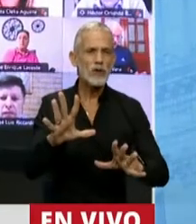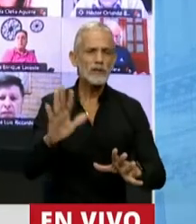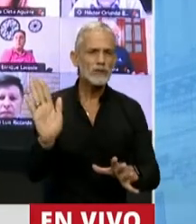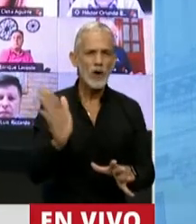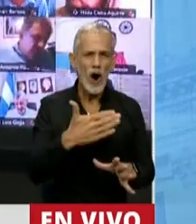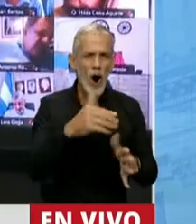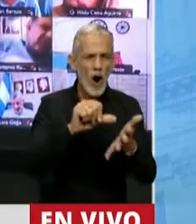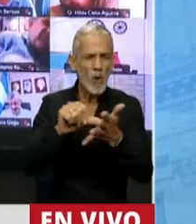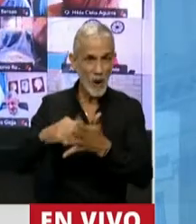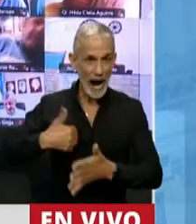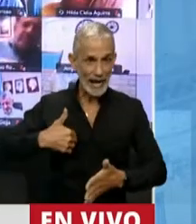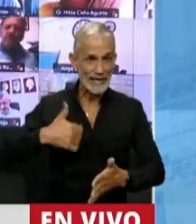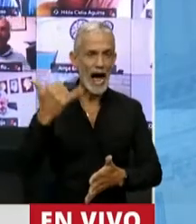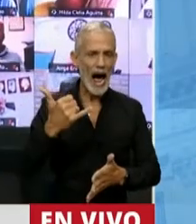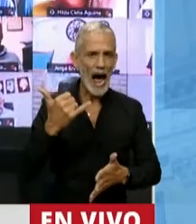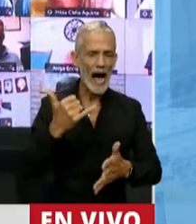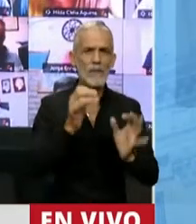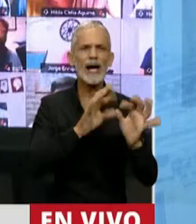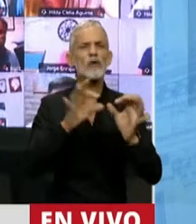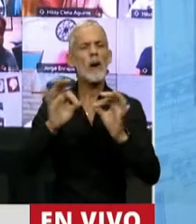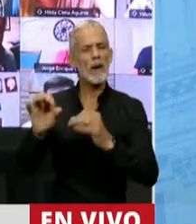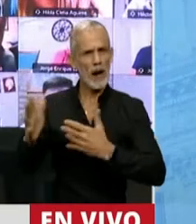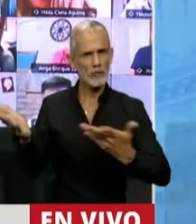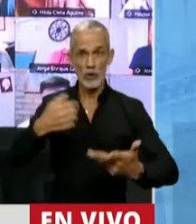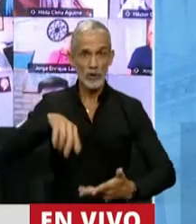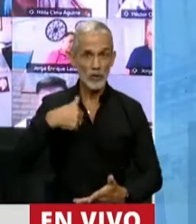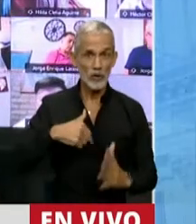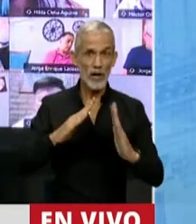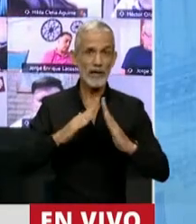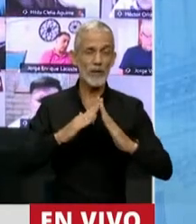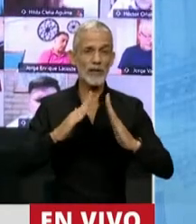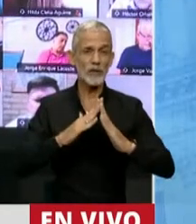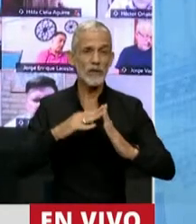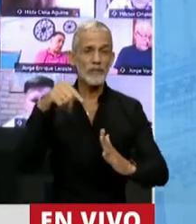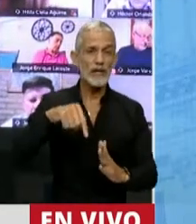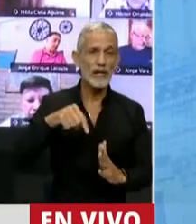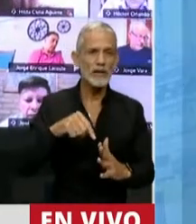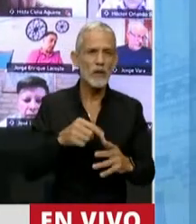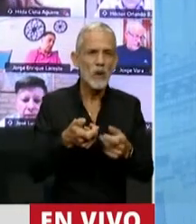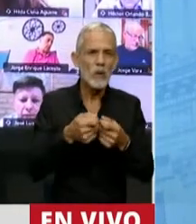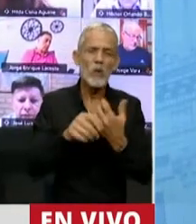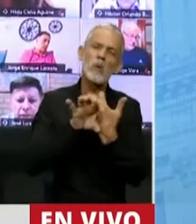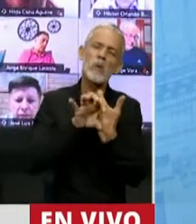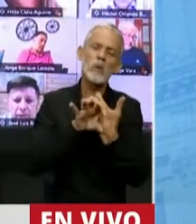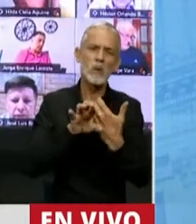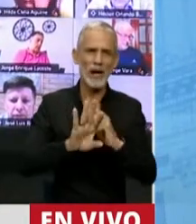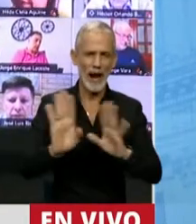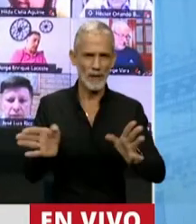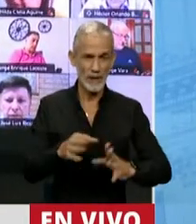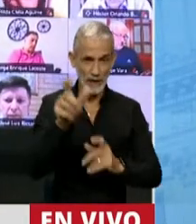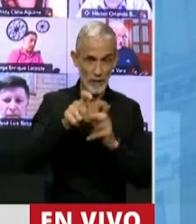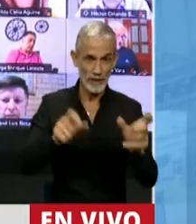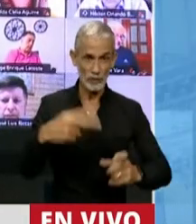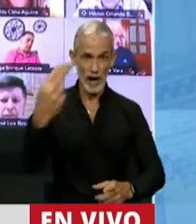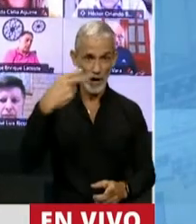de la Argentina y sin embargo nosotros sentados en nuestras casas tocamos los botoncitos. Quiero decirle a la gente que nos está viendo